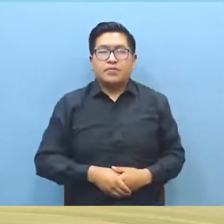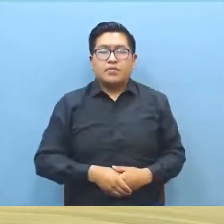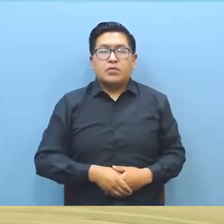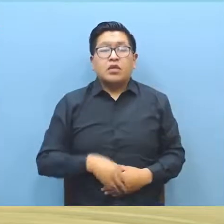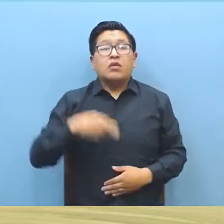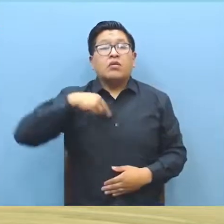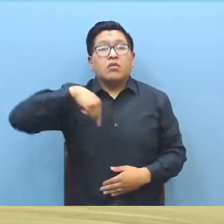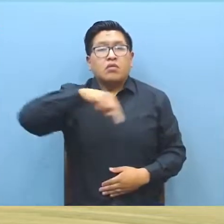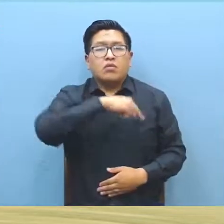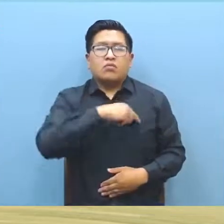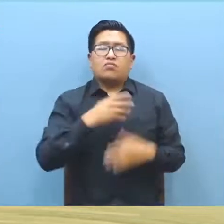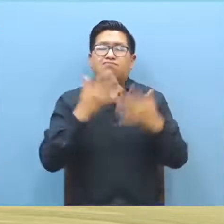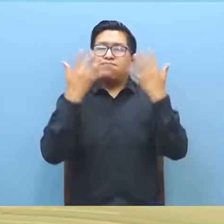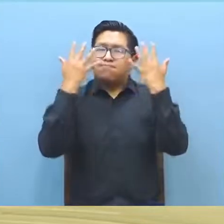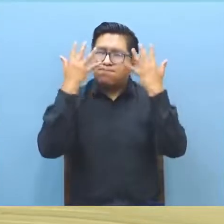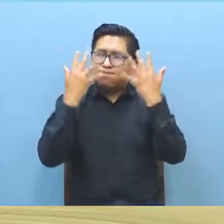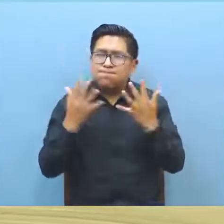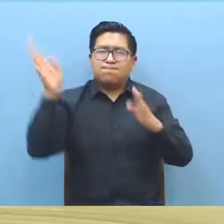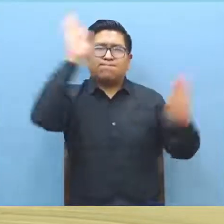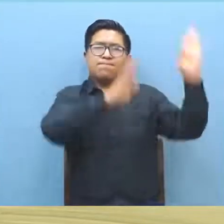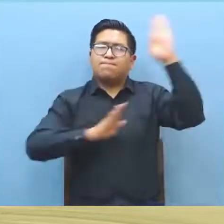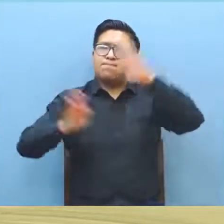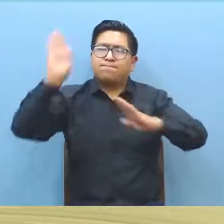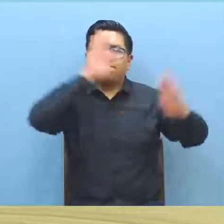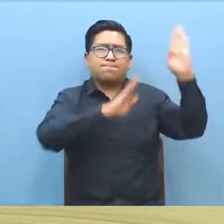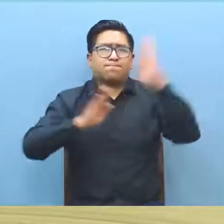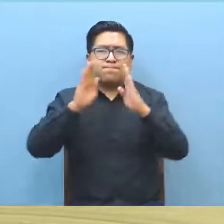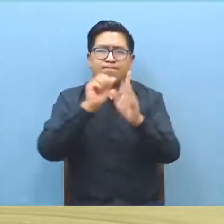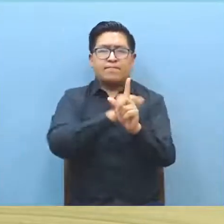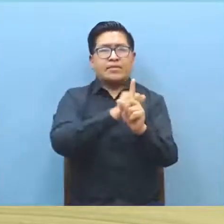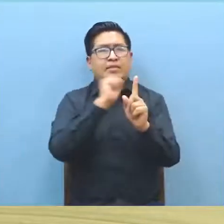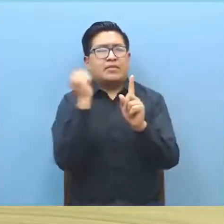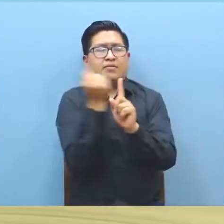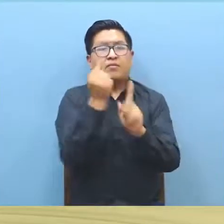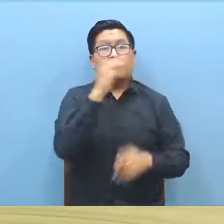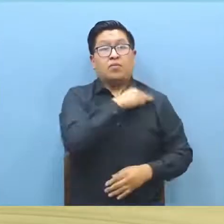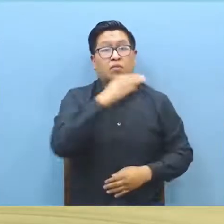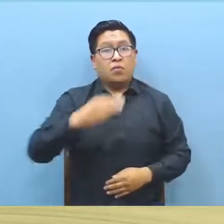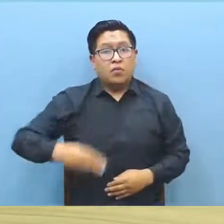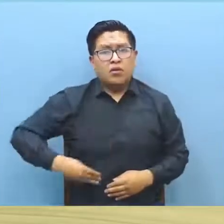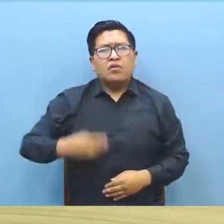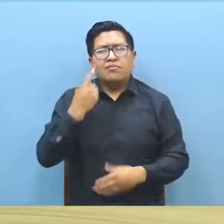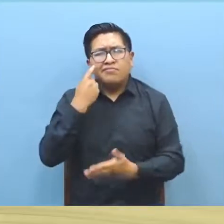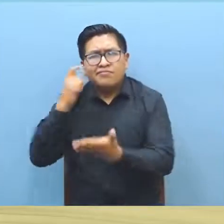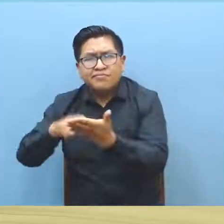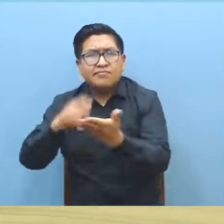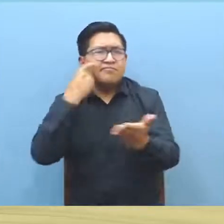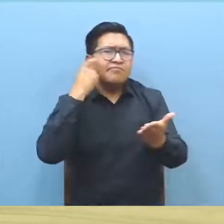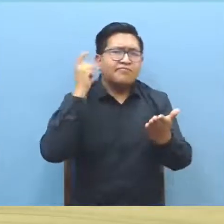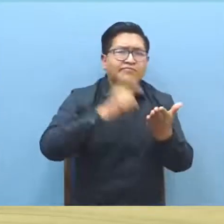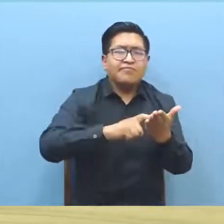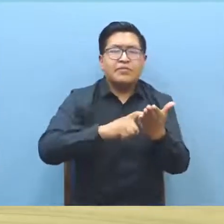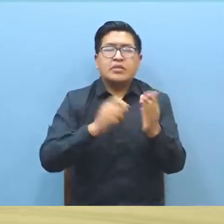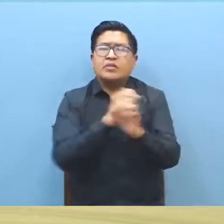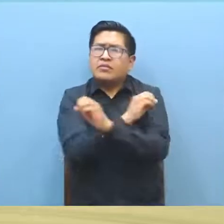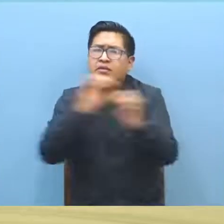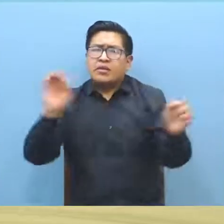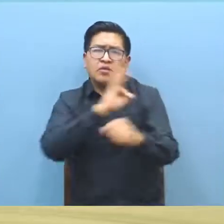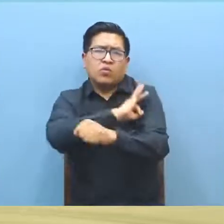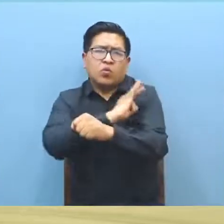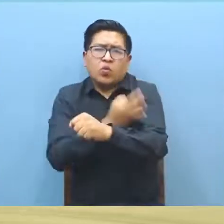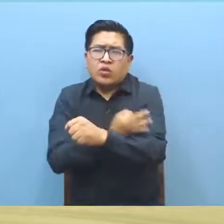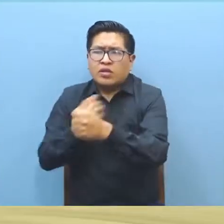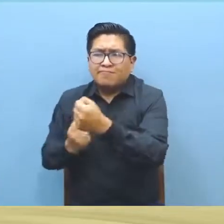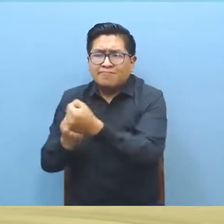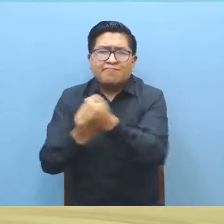estamos muy preocupados por la situación que acontece en este municipio porque se ha observado que no existe un fortalecimiento efectivo en